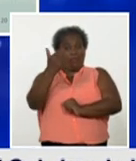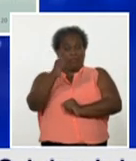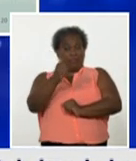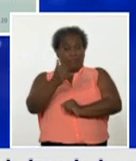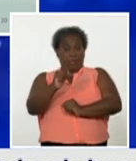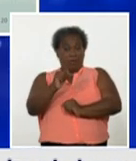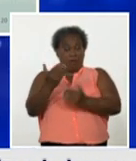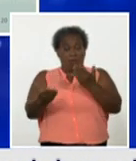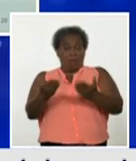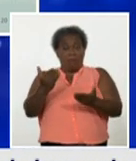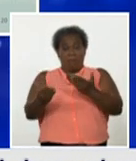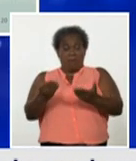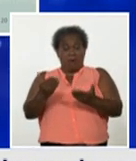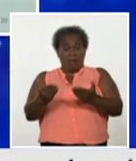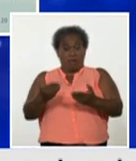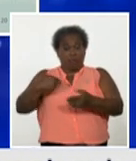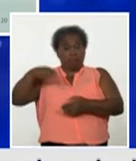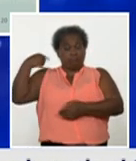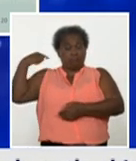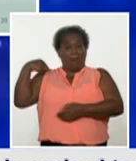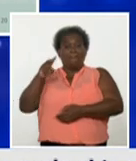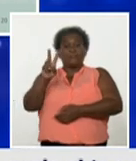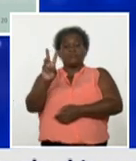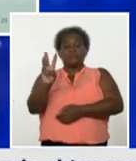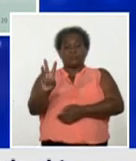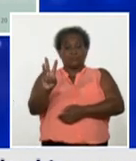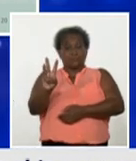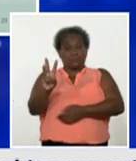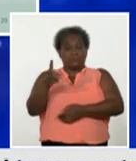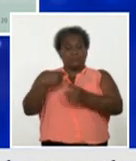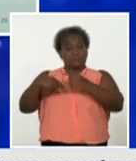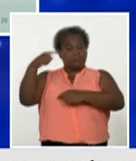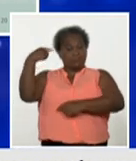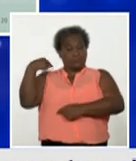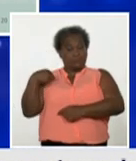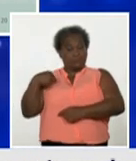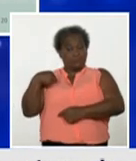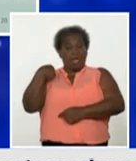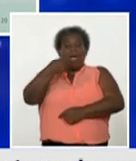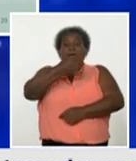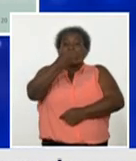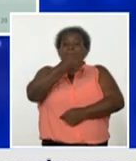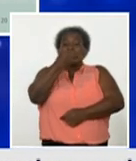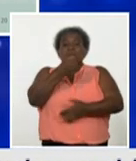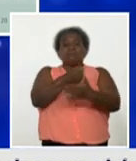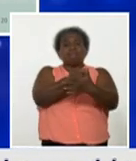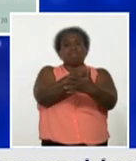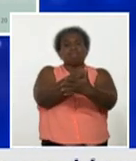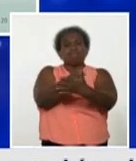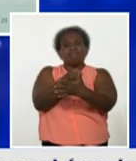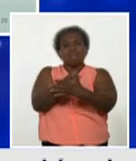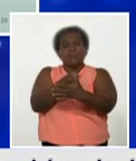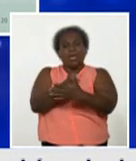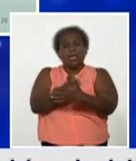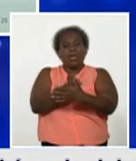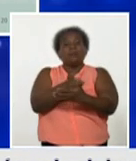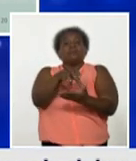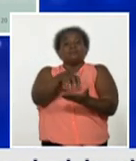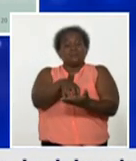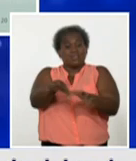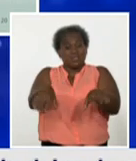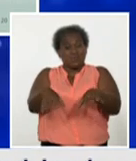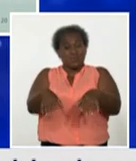anterior 23 ayer como comenté enfrentando un evento en el municipio de